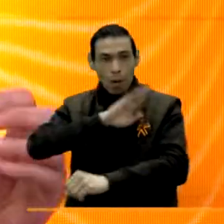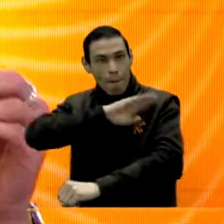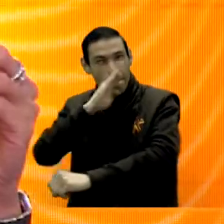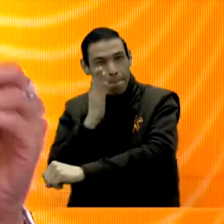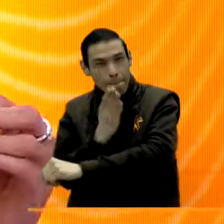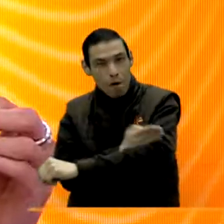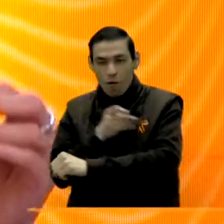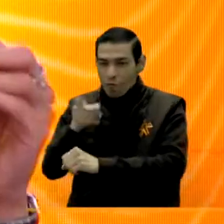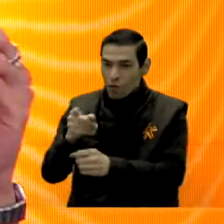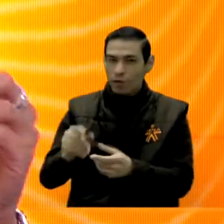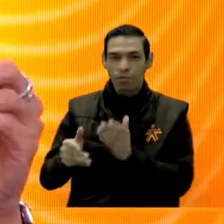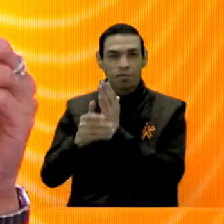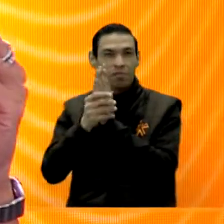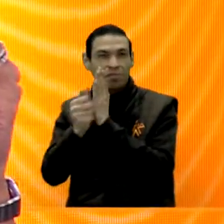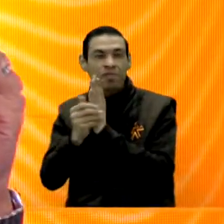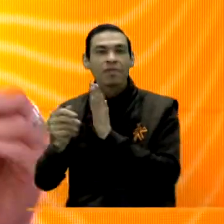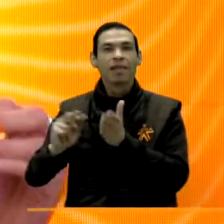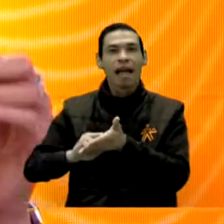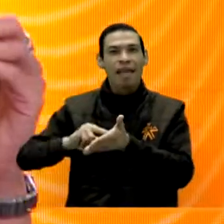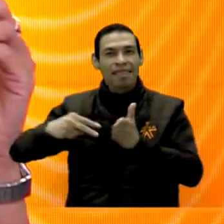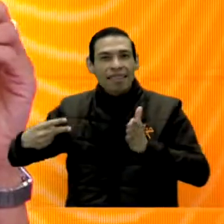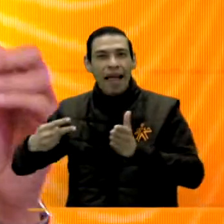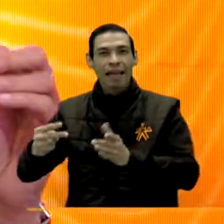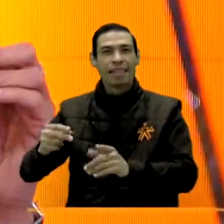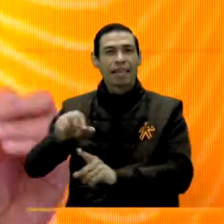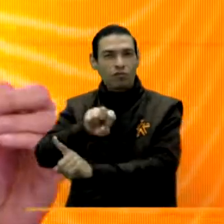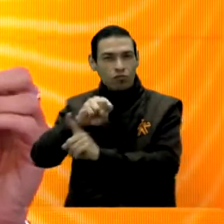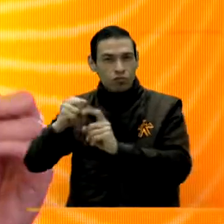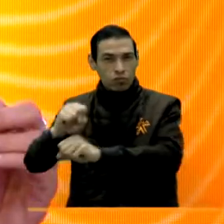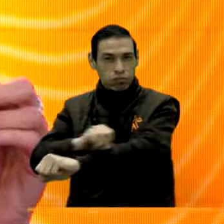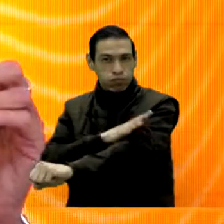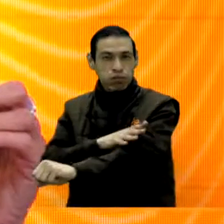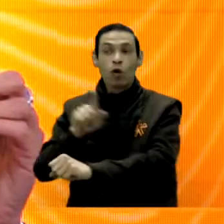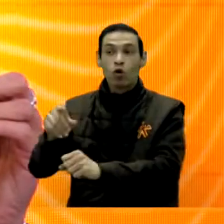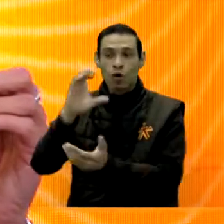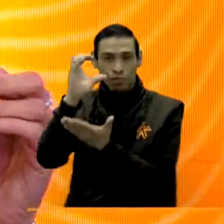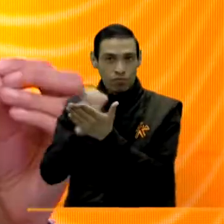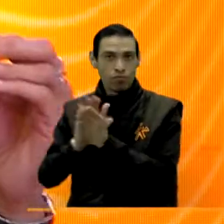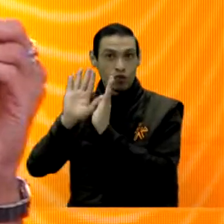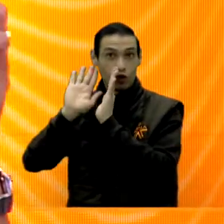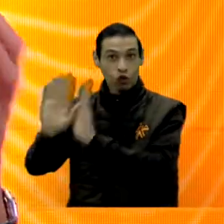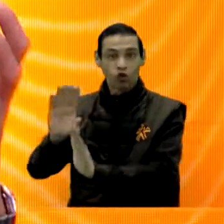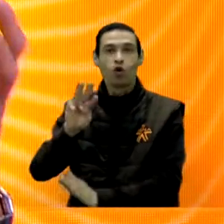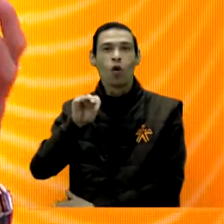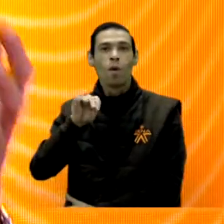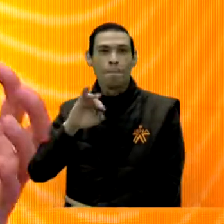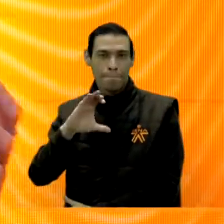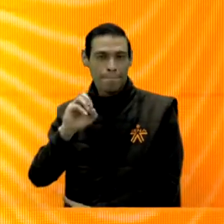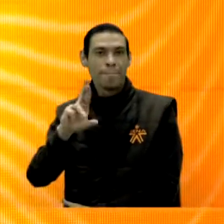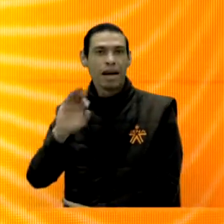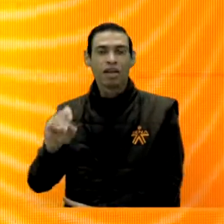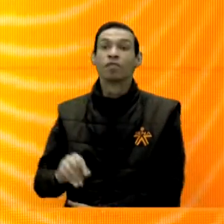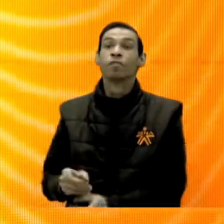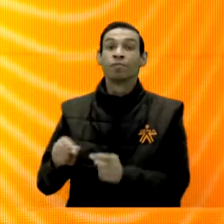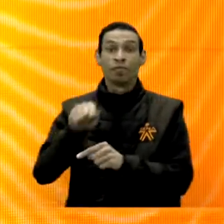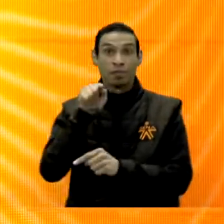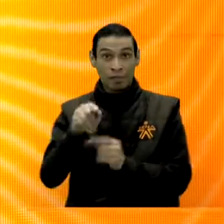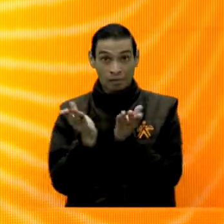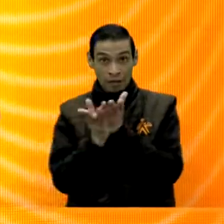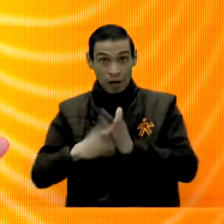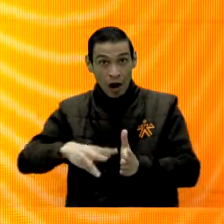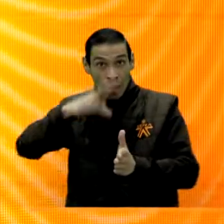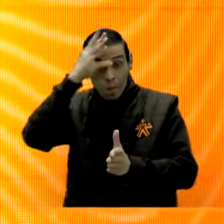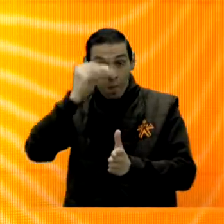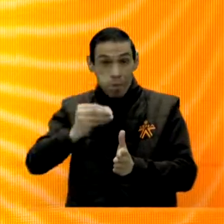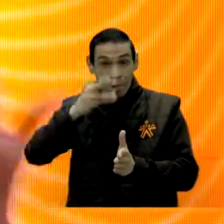capacidades técnicas y socioemocionales con certificaciones propias de Microsoft. Y posteriormente, estos aprendices,